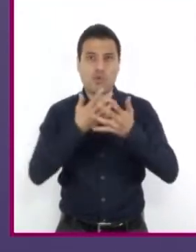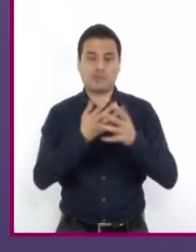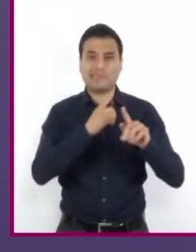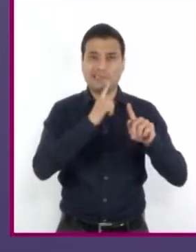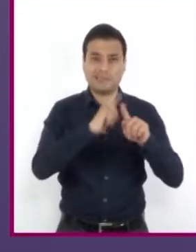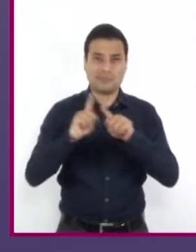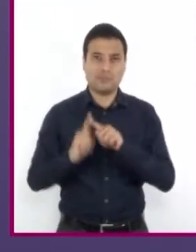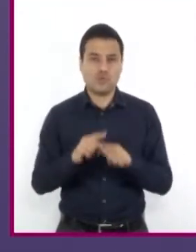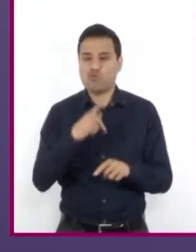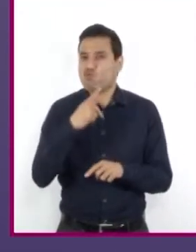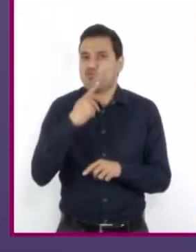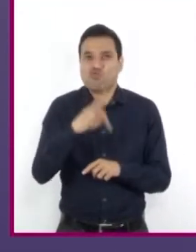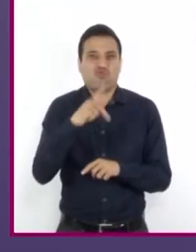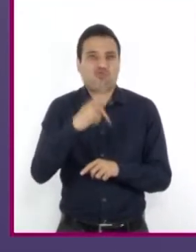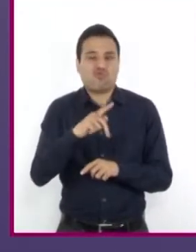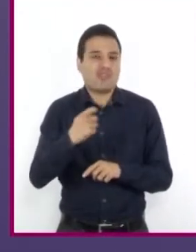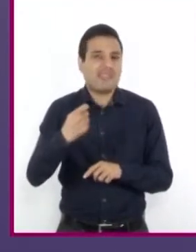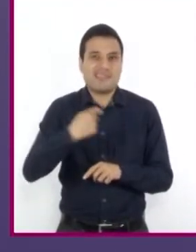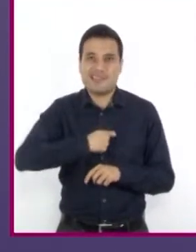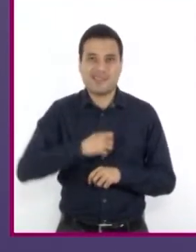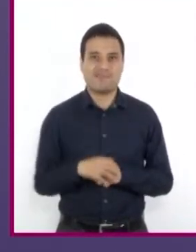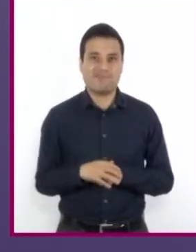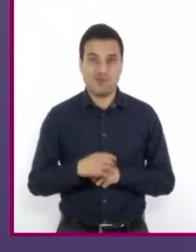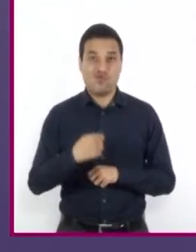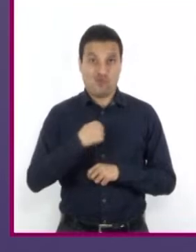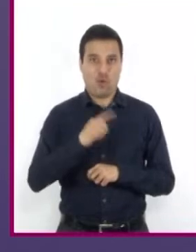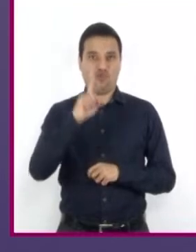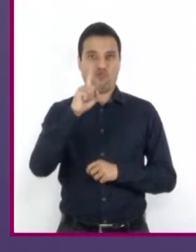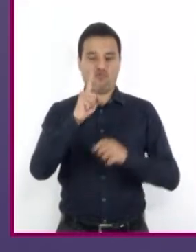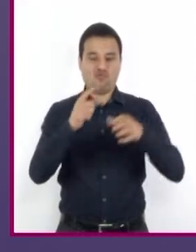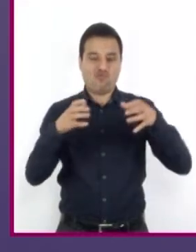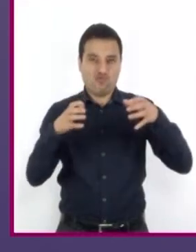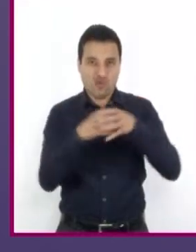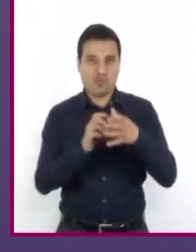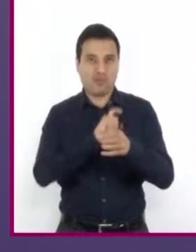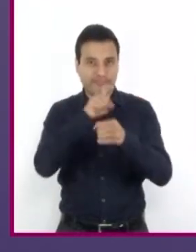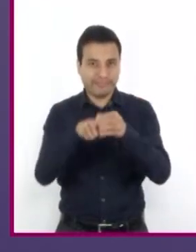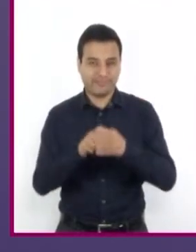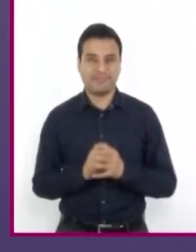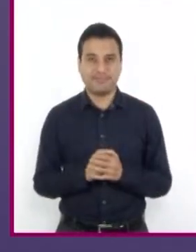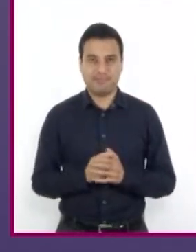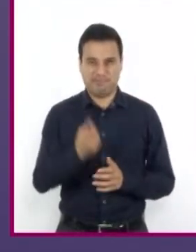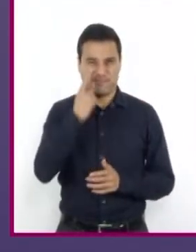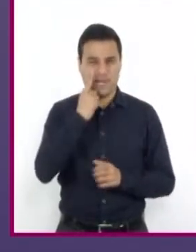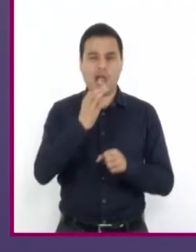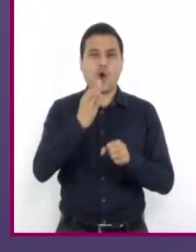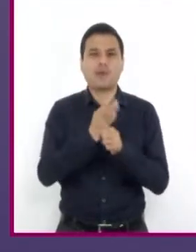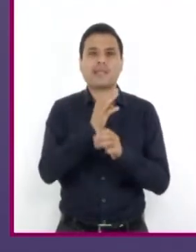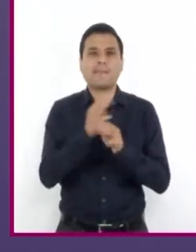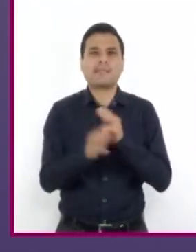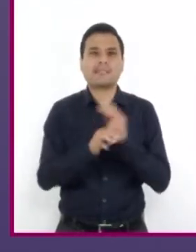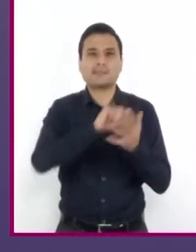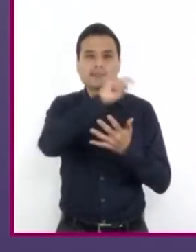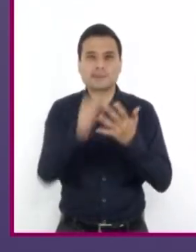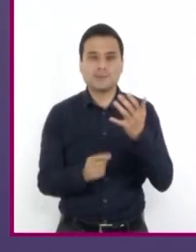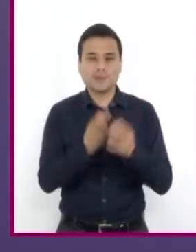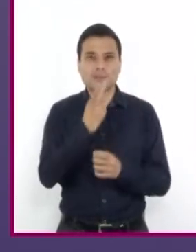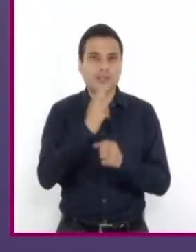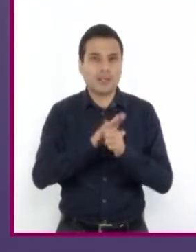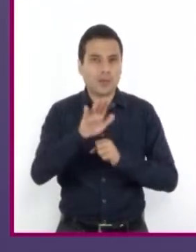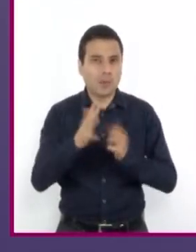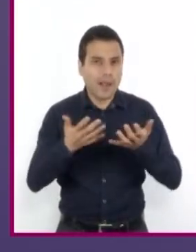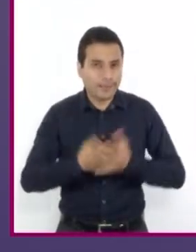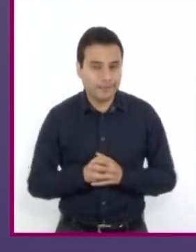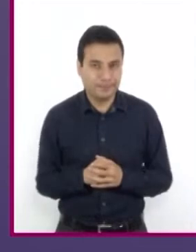de dar identidad, de sentir que pertenecemos a un grupo. Los materiales que necesitarán para esta sesión